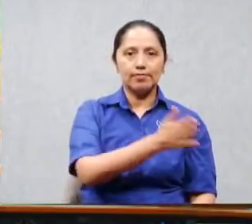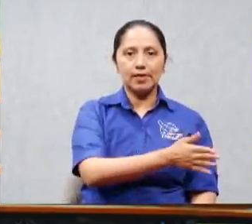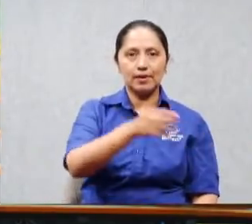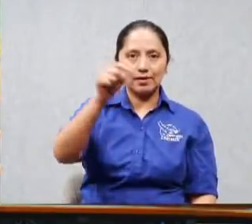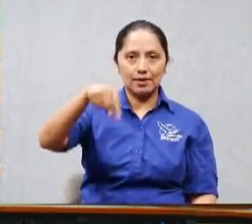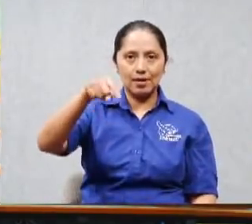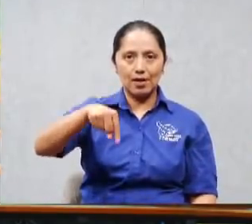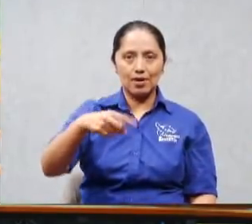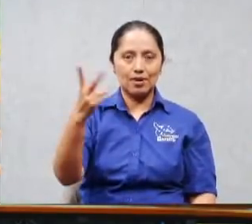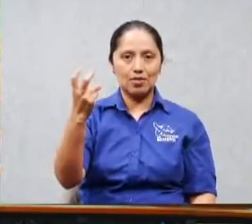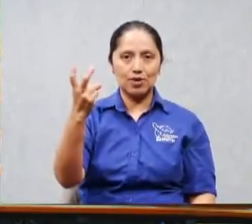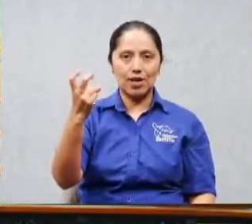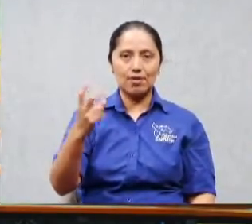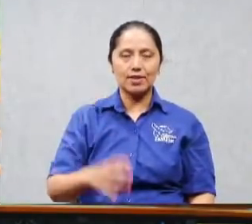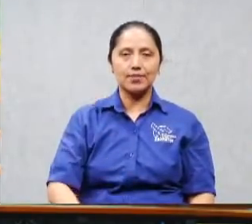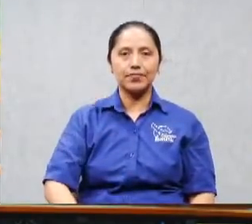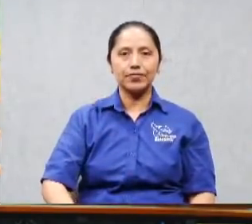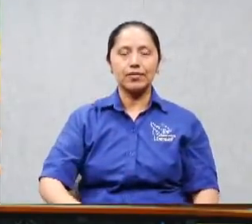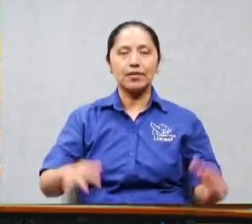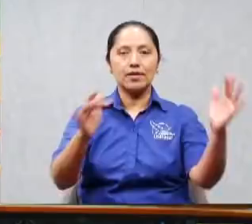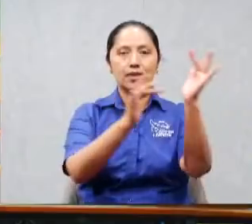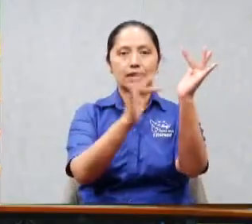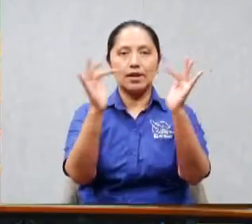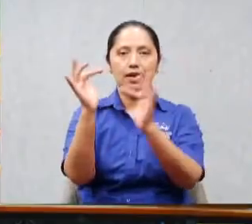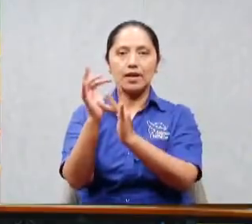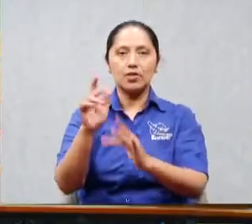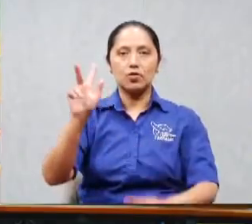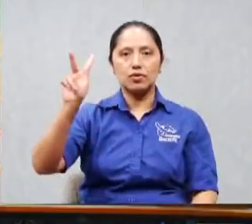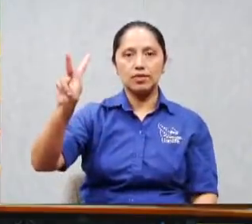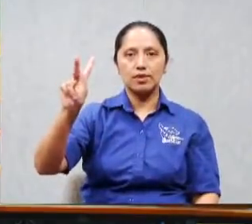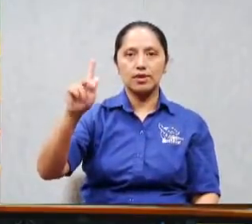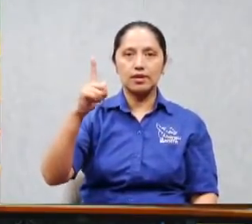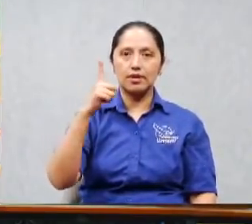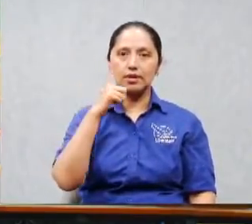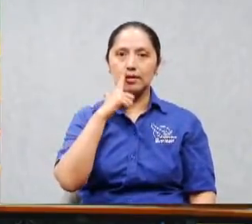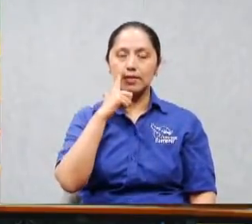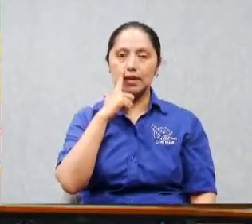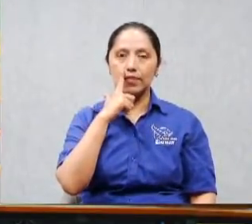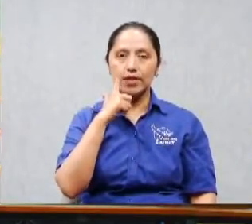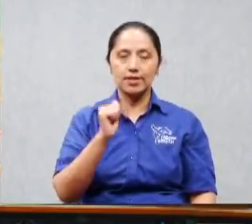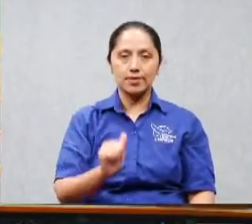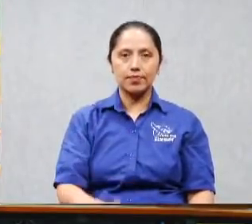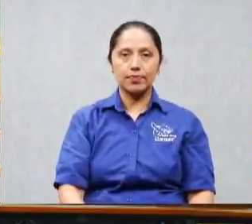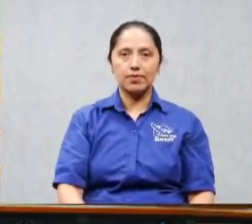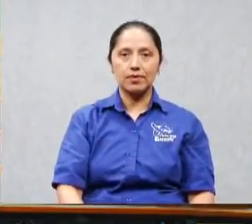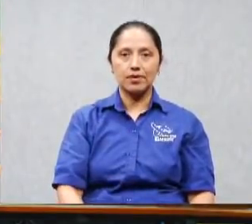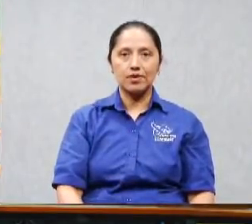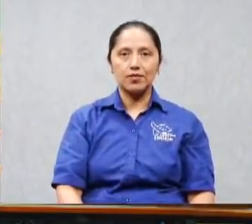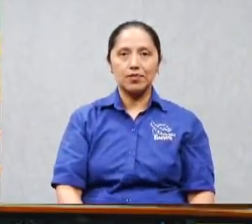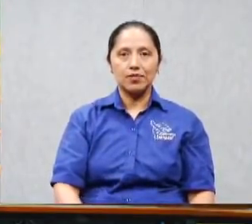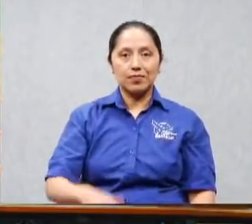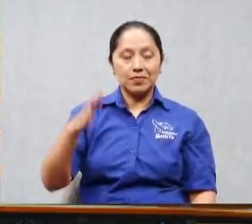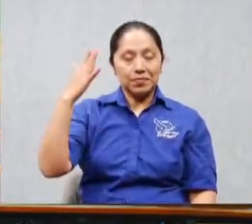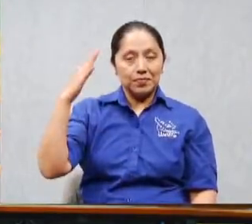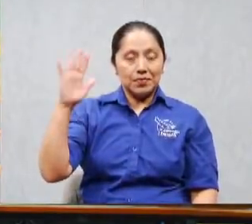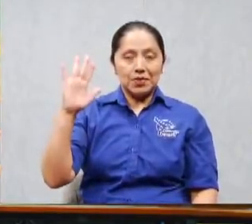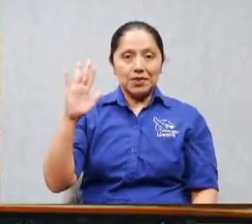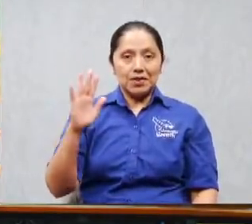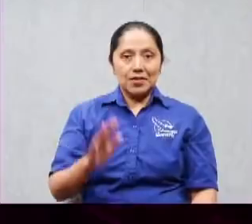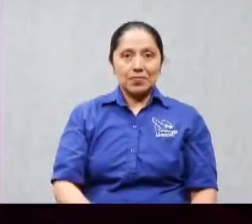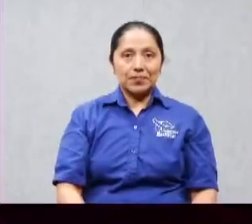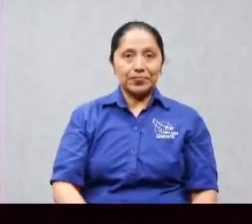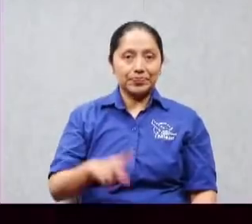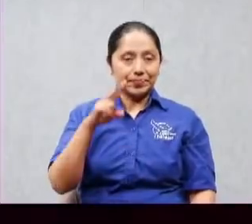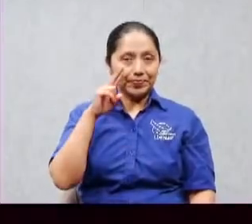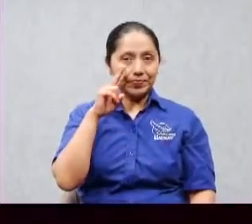Jesús y los jefes vamos a ver no sé cuántos jefes habrán aquí pero bueno miremoslo